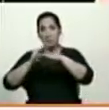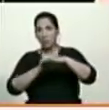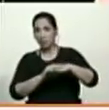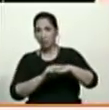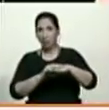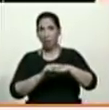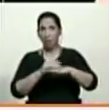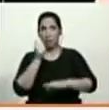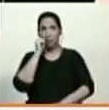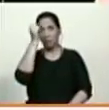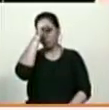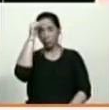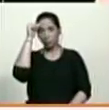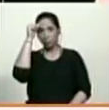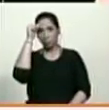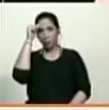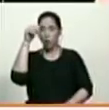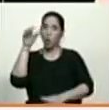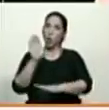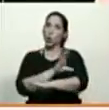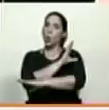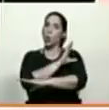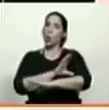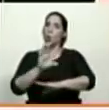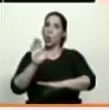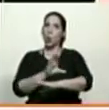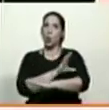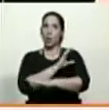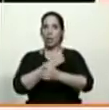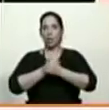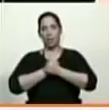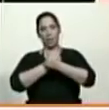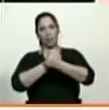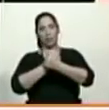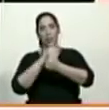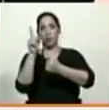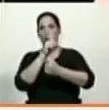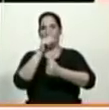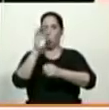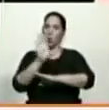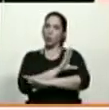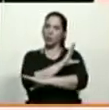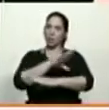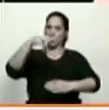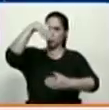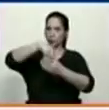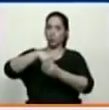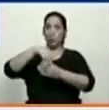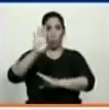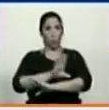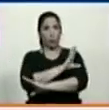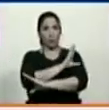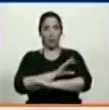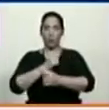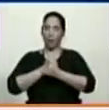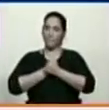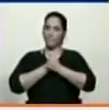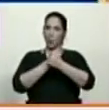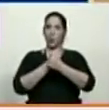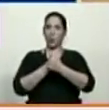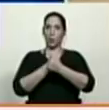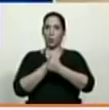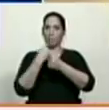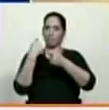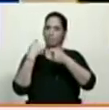será un concierto de amor, que no es un concierto intervencionista, sino un concierto de amor con